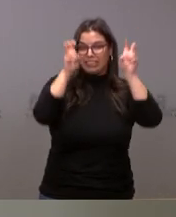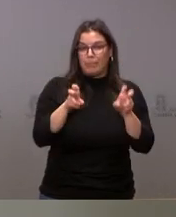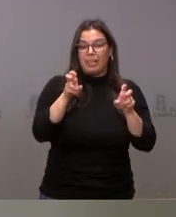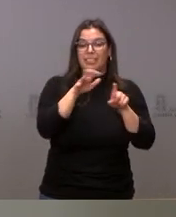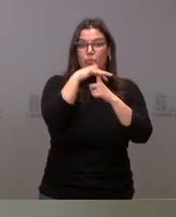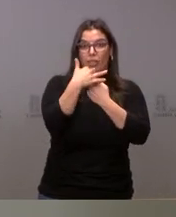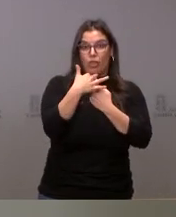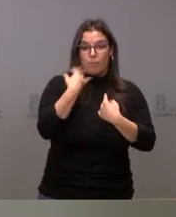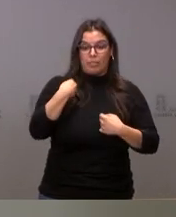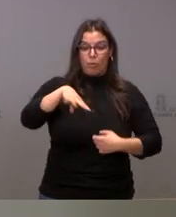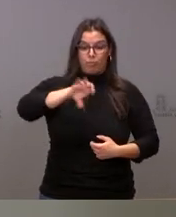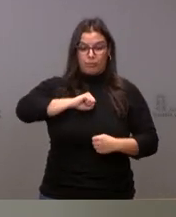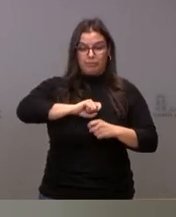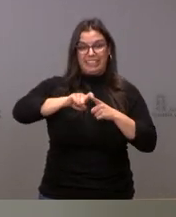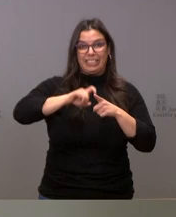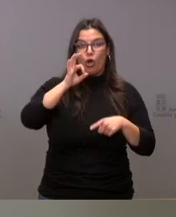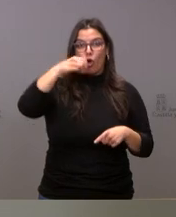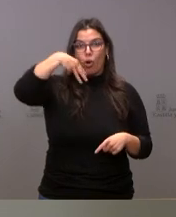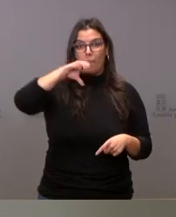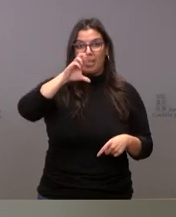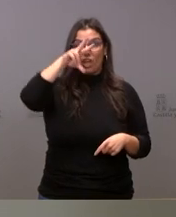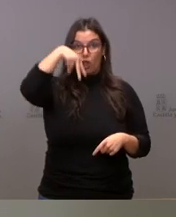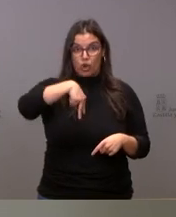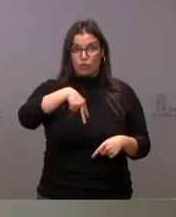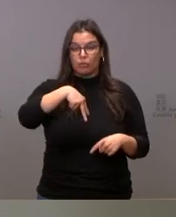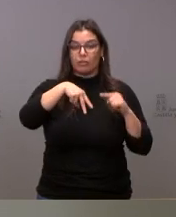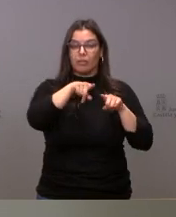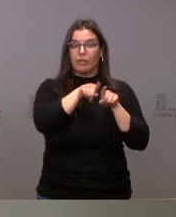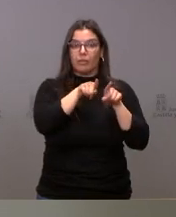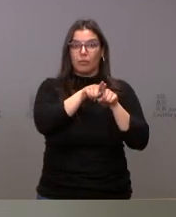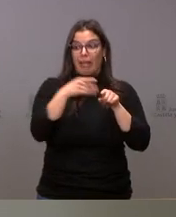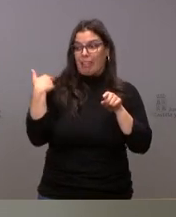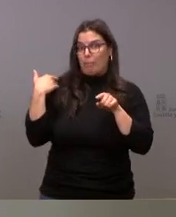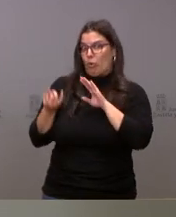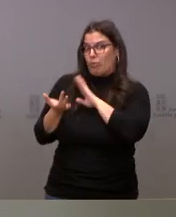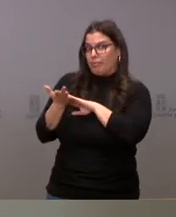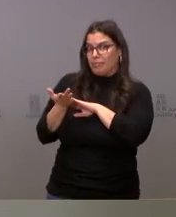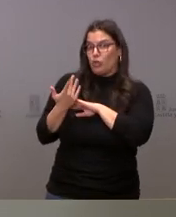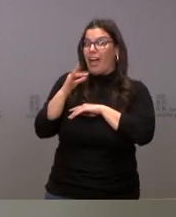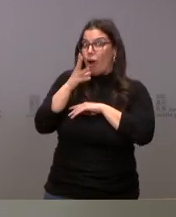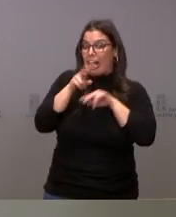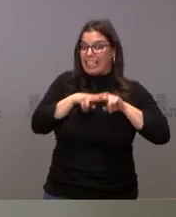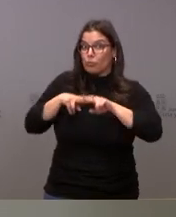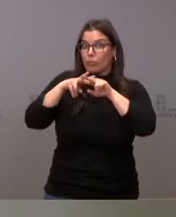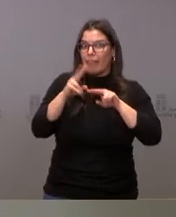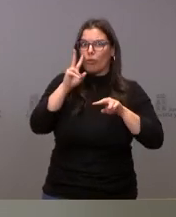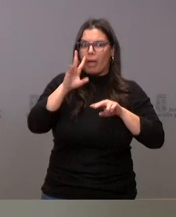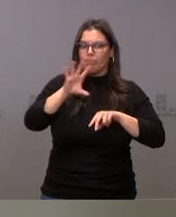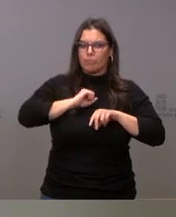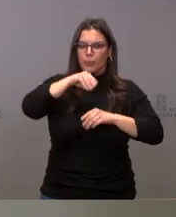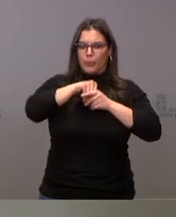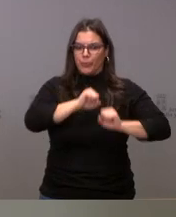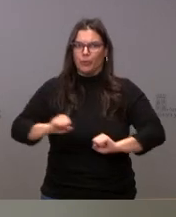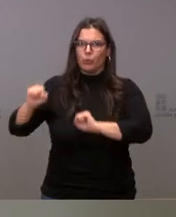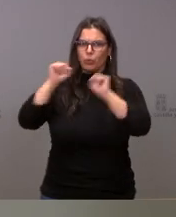inmunidad que genera la variante Ómicron, que, como saben ustedes, pues, claro, no tiene muchas semanas de prevalencia en el mundo occidental.